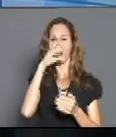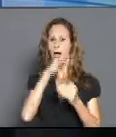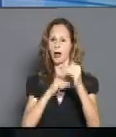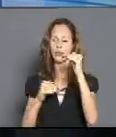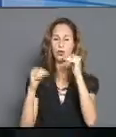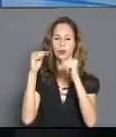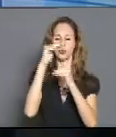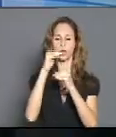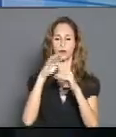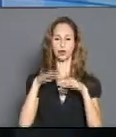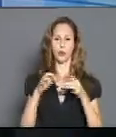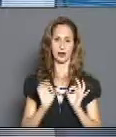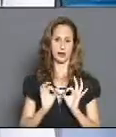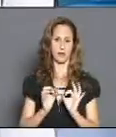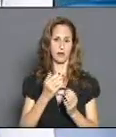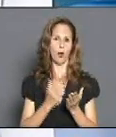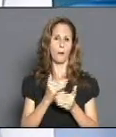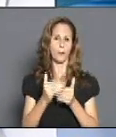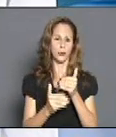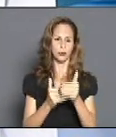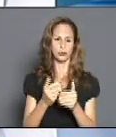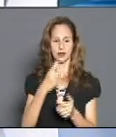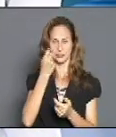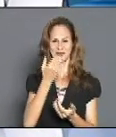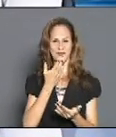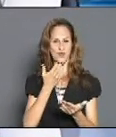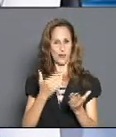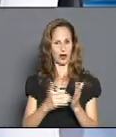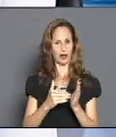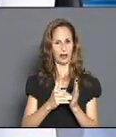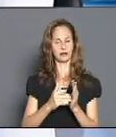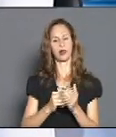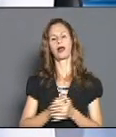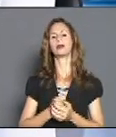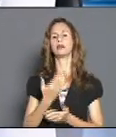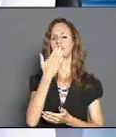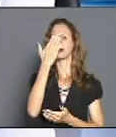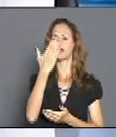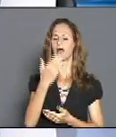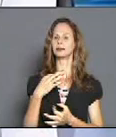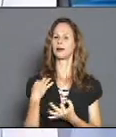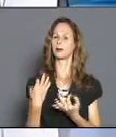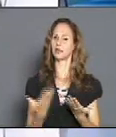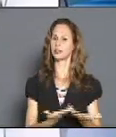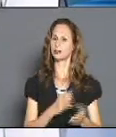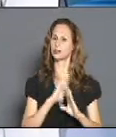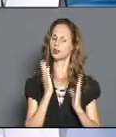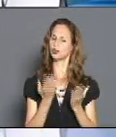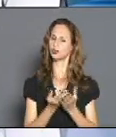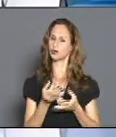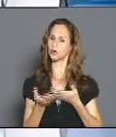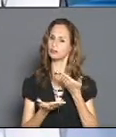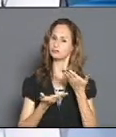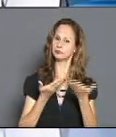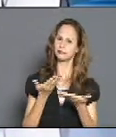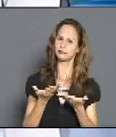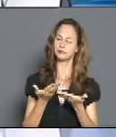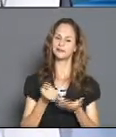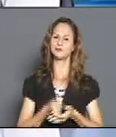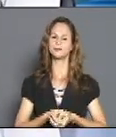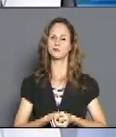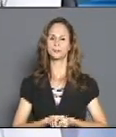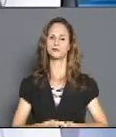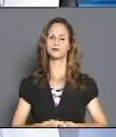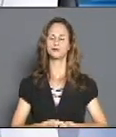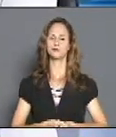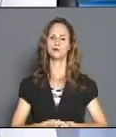proceso. Háblanos un poco de este tema. Sí, buenas tardes y muchas gracias por la posibilidad de poder brindarle